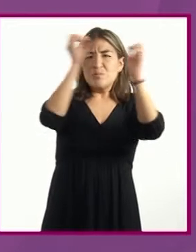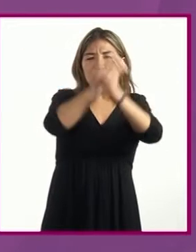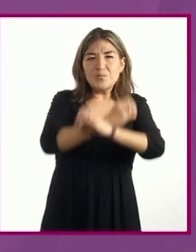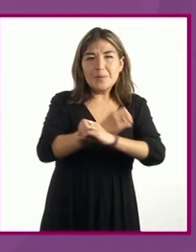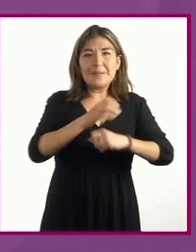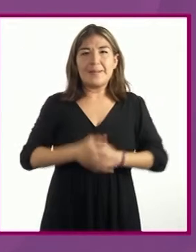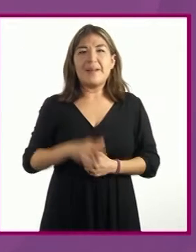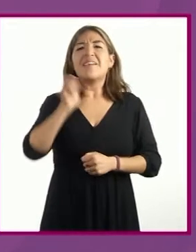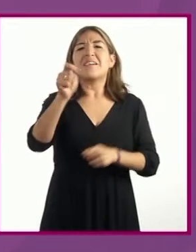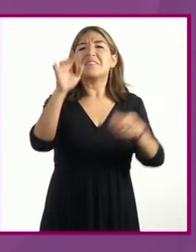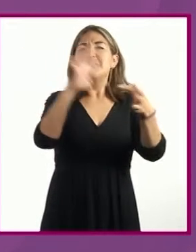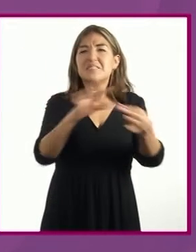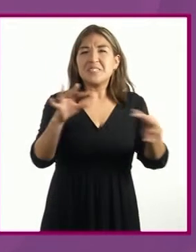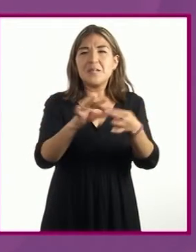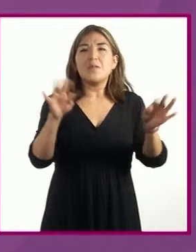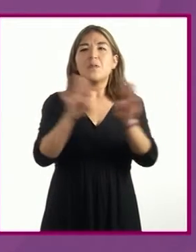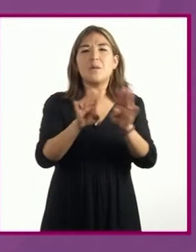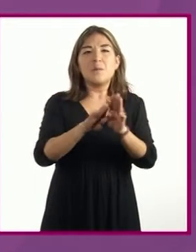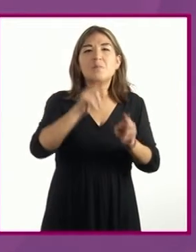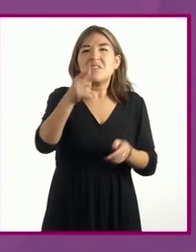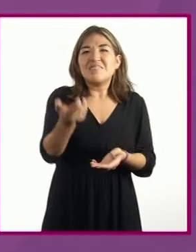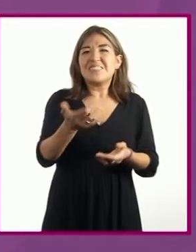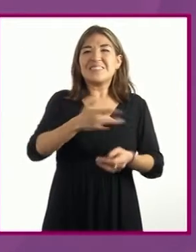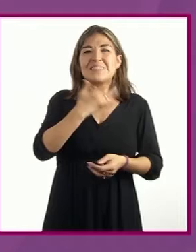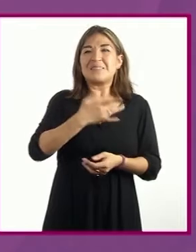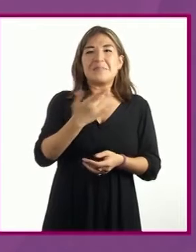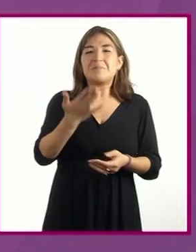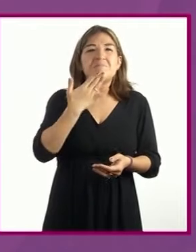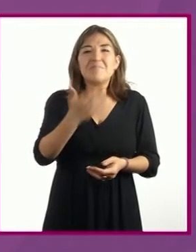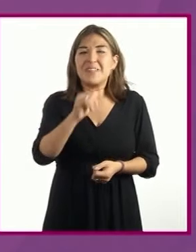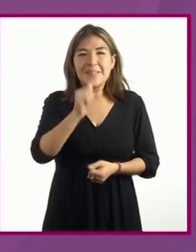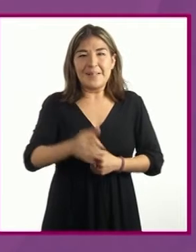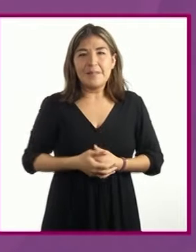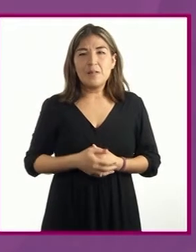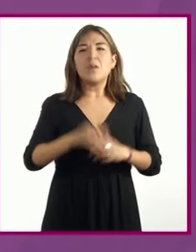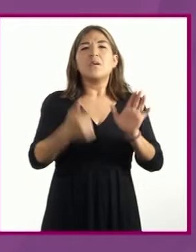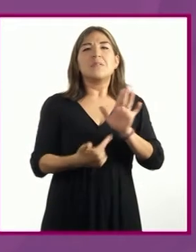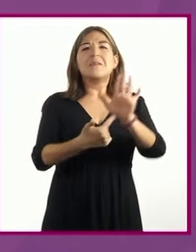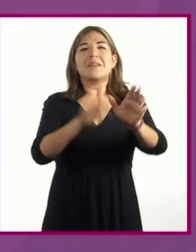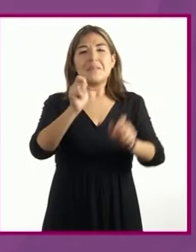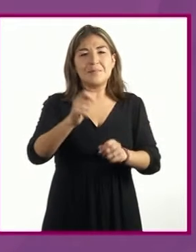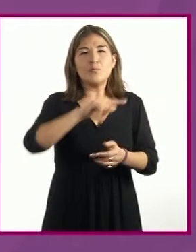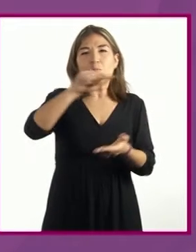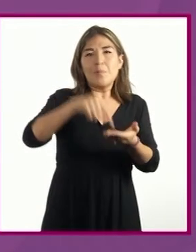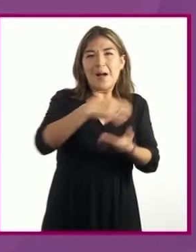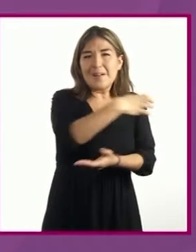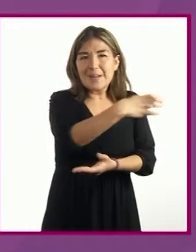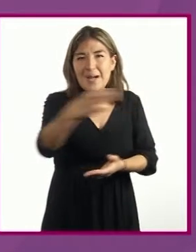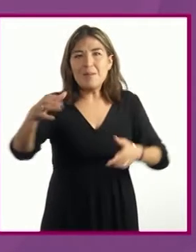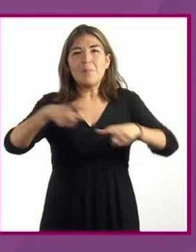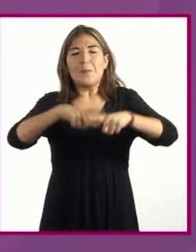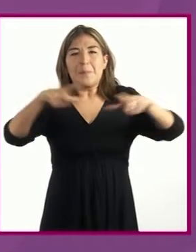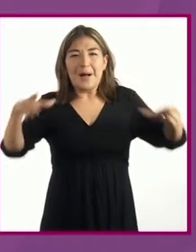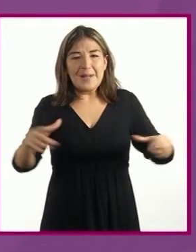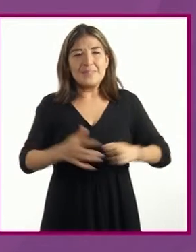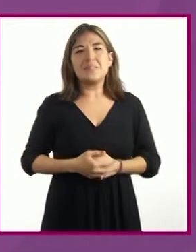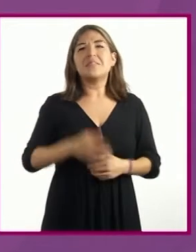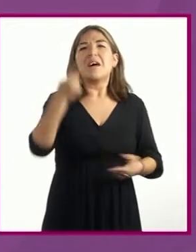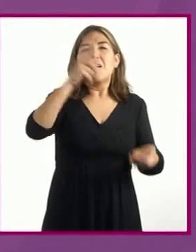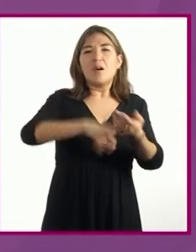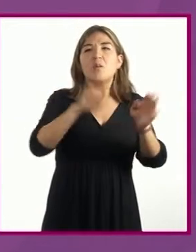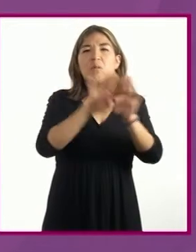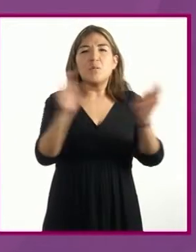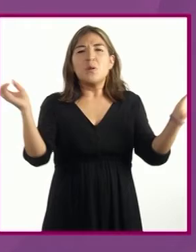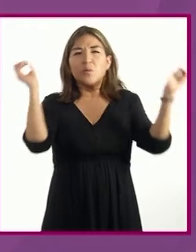que indican que algo no está bien, y suelen mostrar bosques amplios y con fondos, que se van